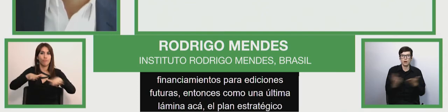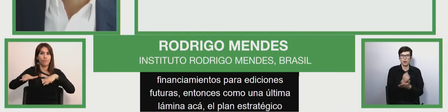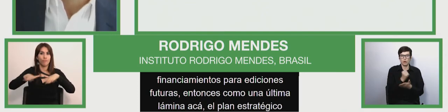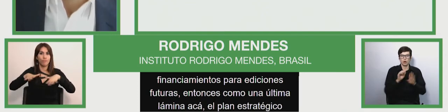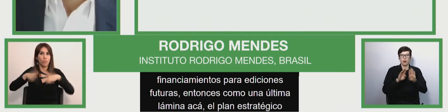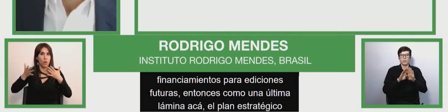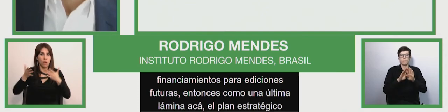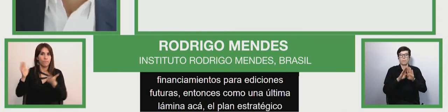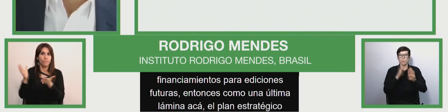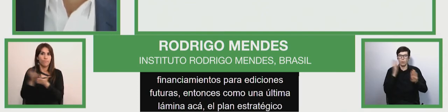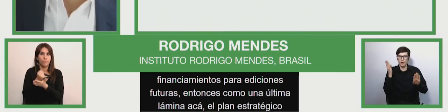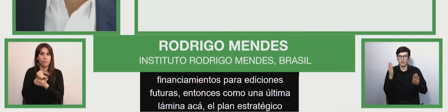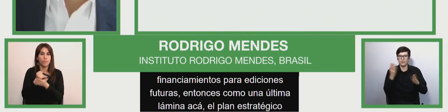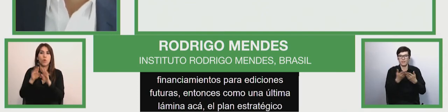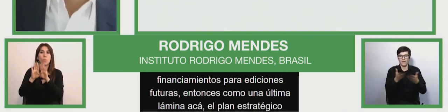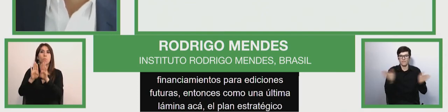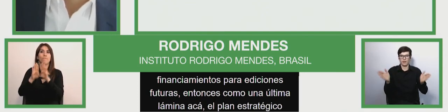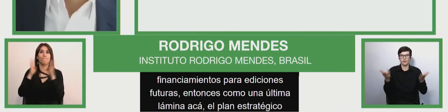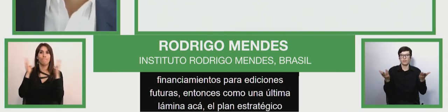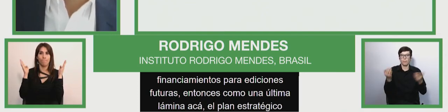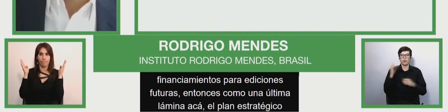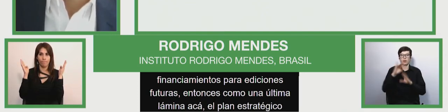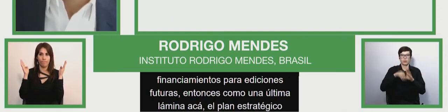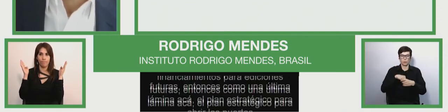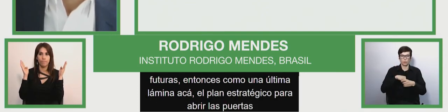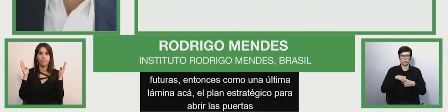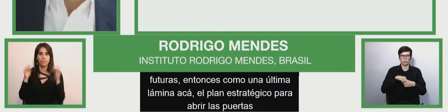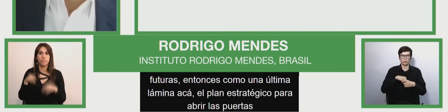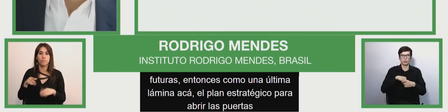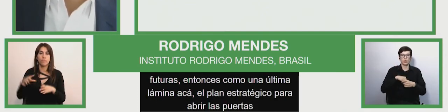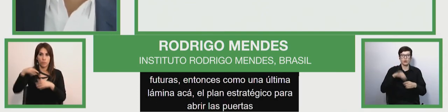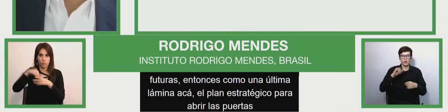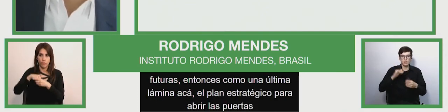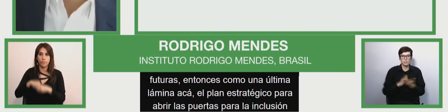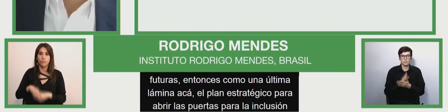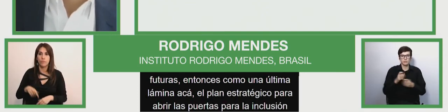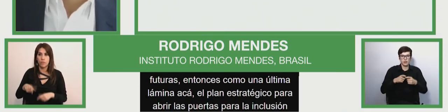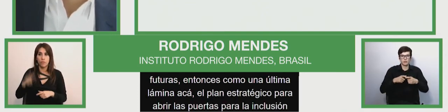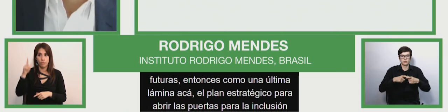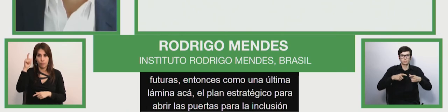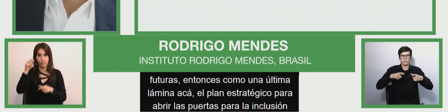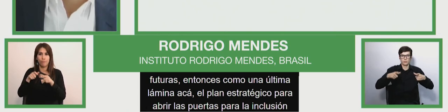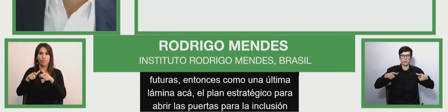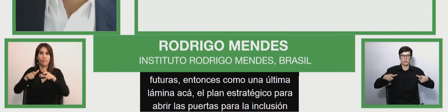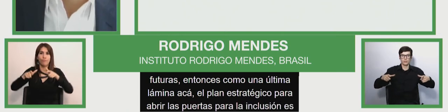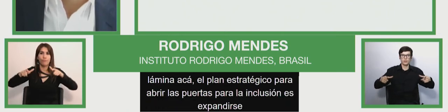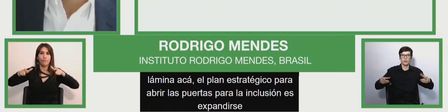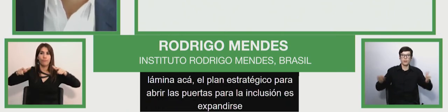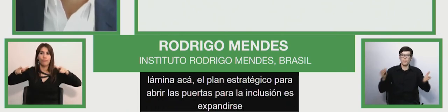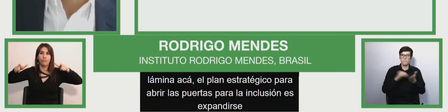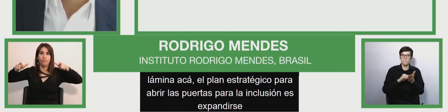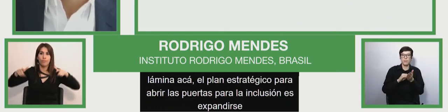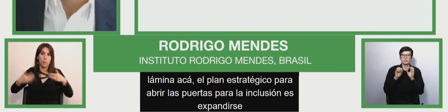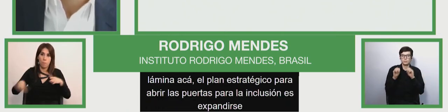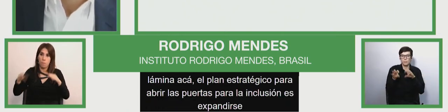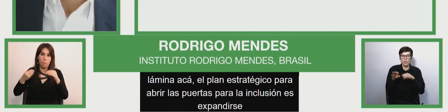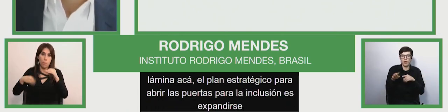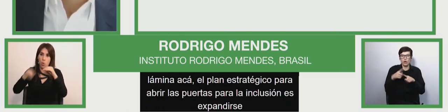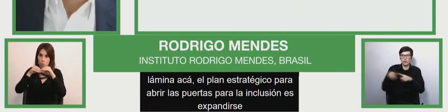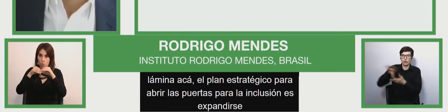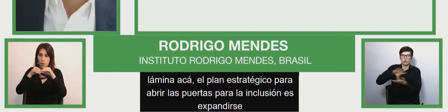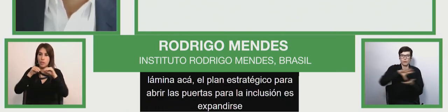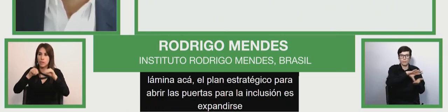las puertas abiertas para la inclusión expandirse la pedagogía a otros